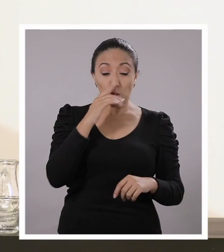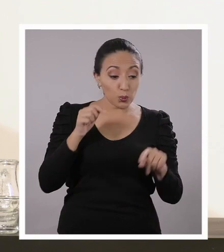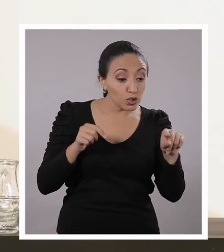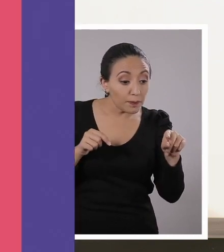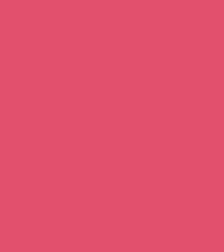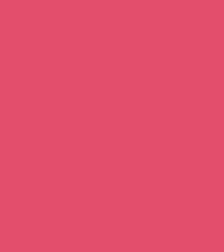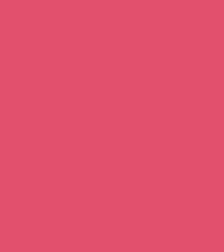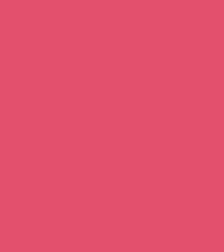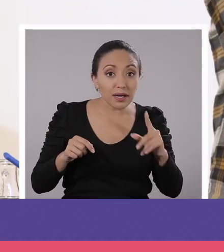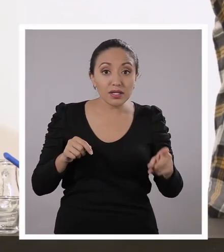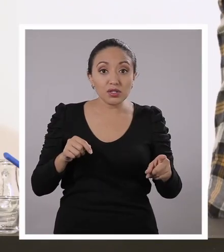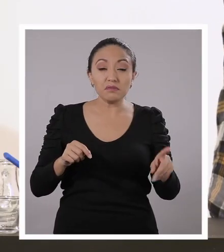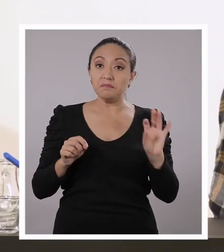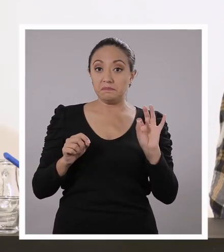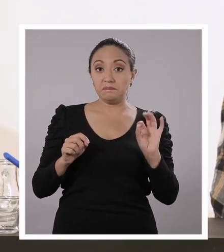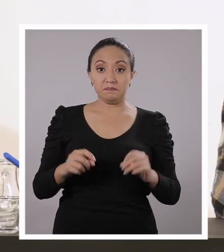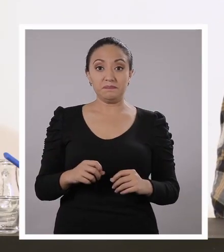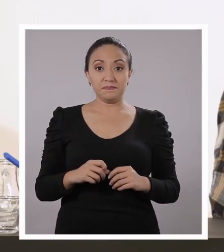el amarillo, ¿no?